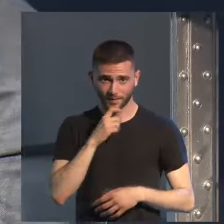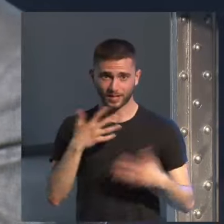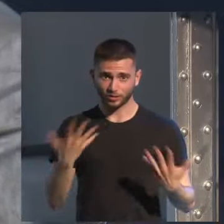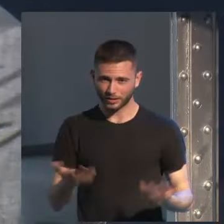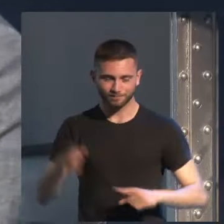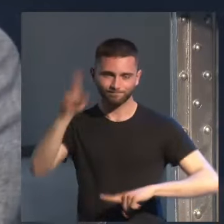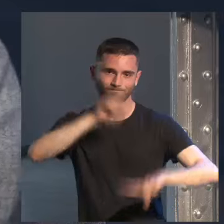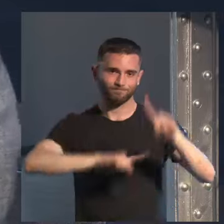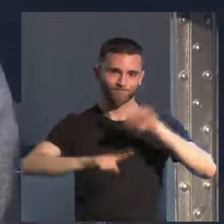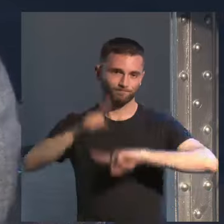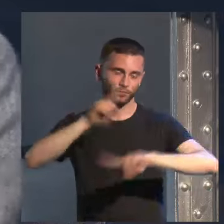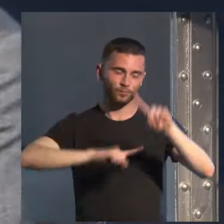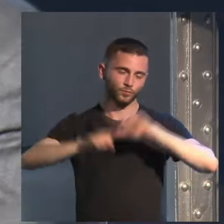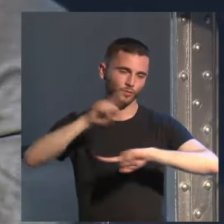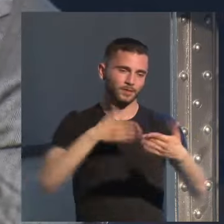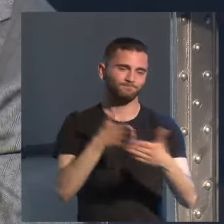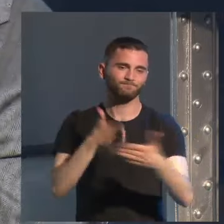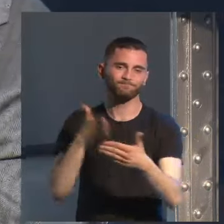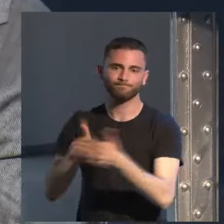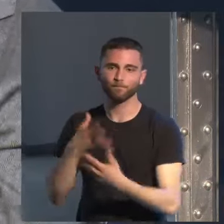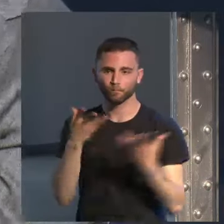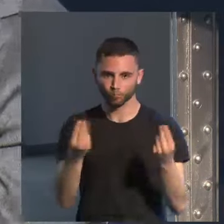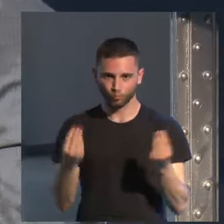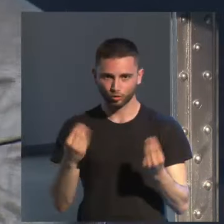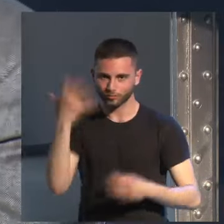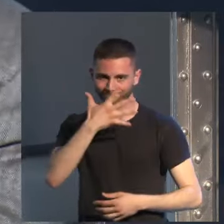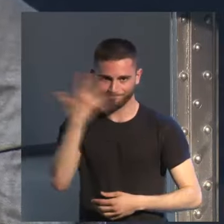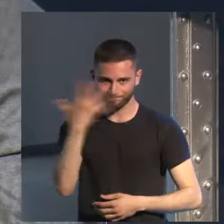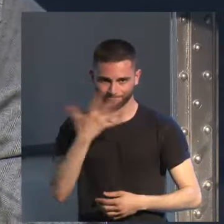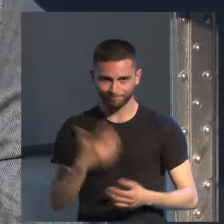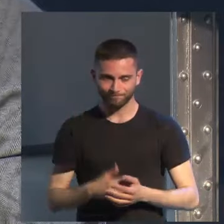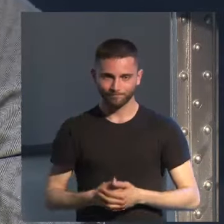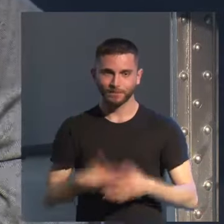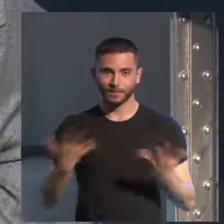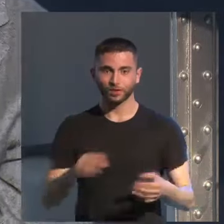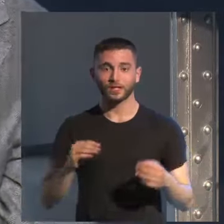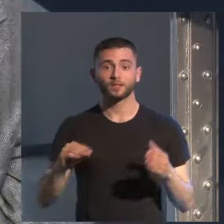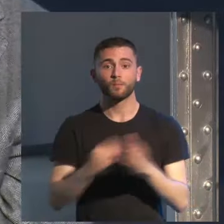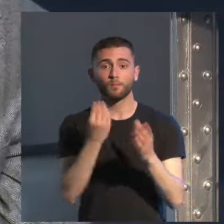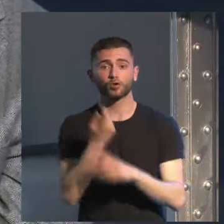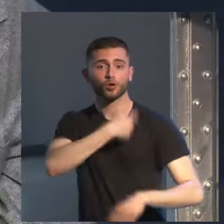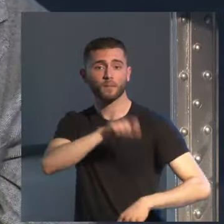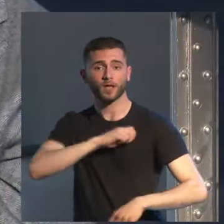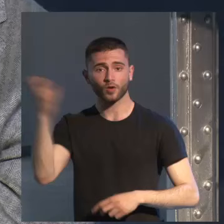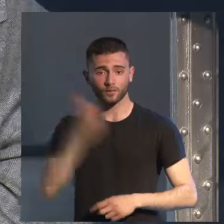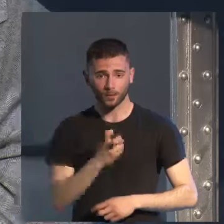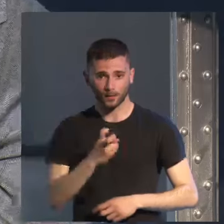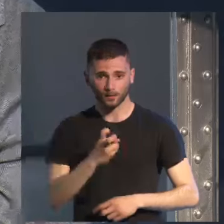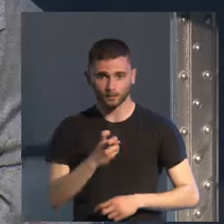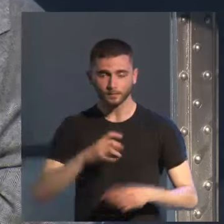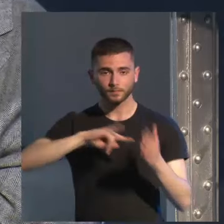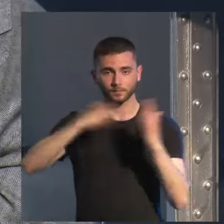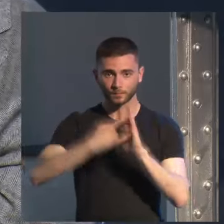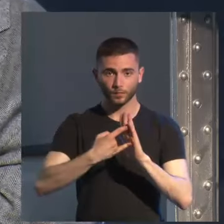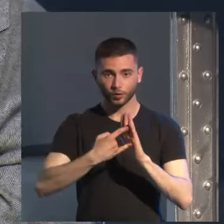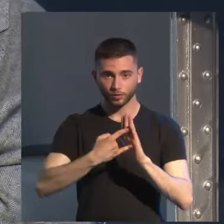montaña de suspicacia entonces bueno han venido unos productores españoles han montado este proyecto